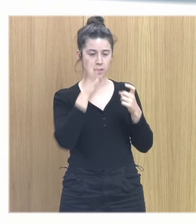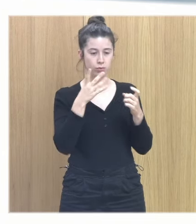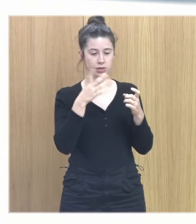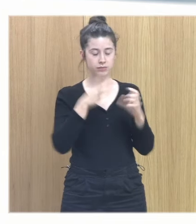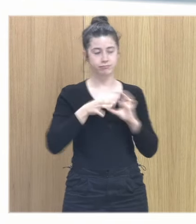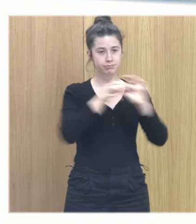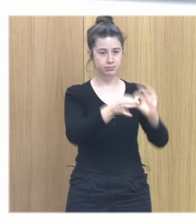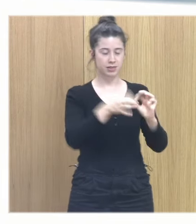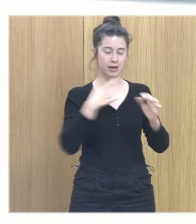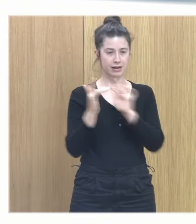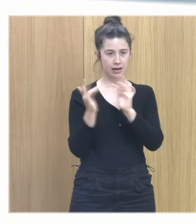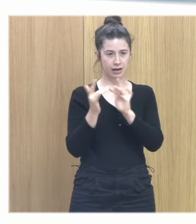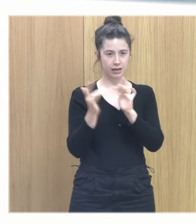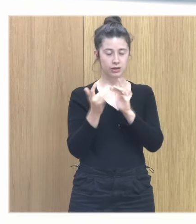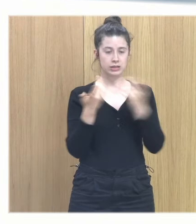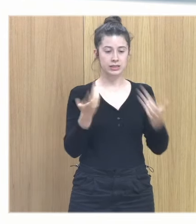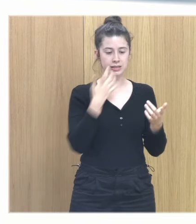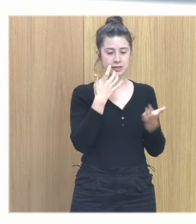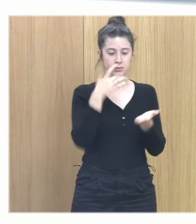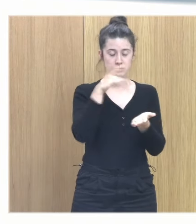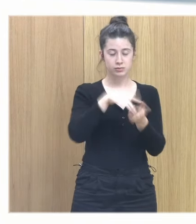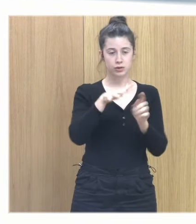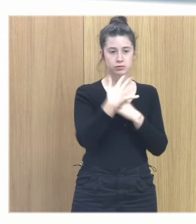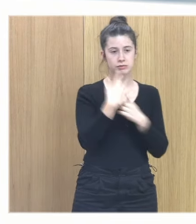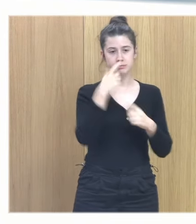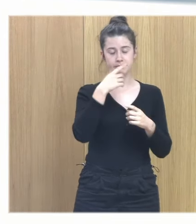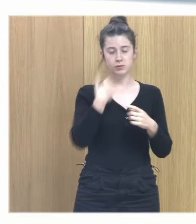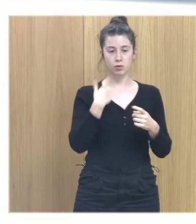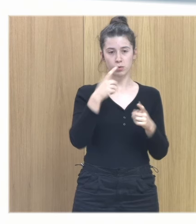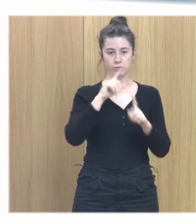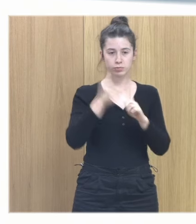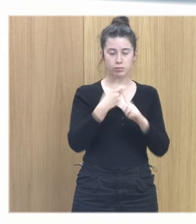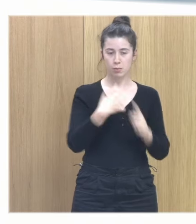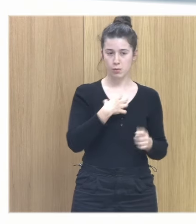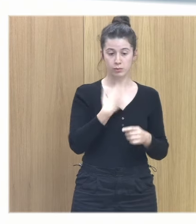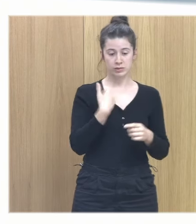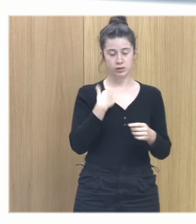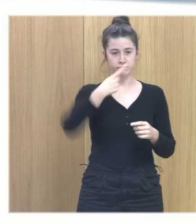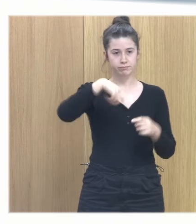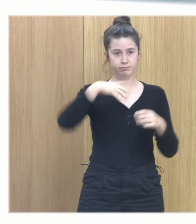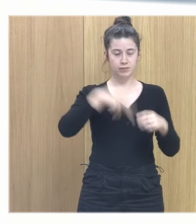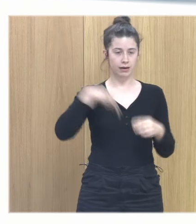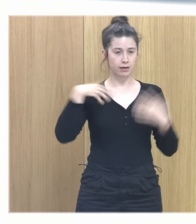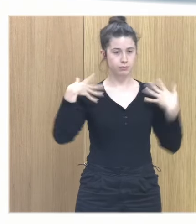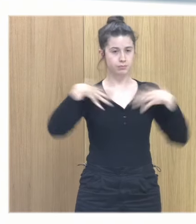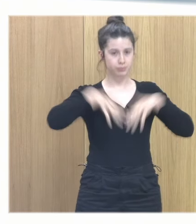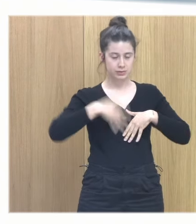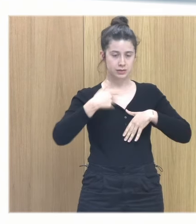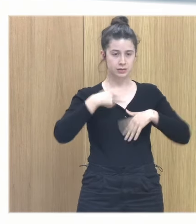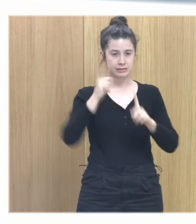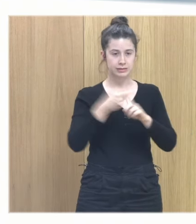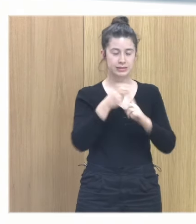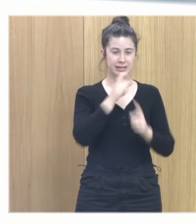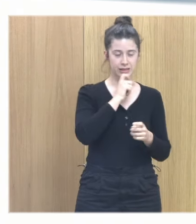relación. Y entonces llega un momento que no sabemos distinguirla. De hecho, la tenemos tan interiorizada que la tenemos legitimada socialmente. Si uno piensa en el